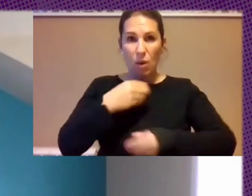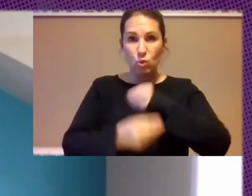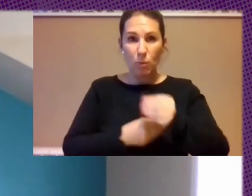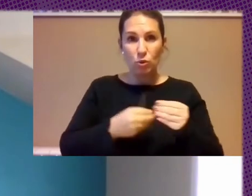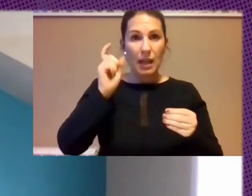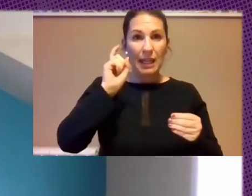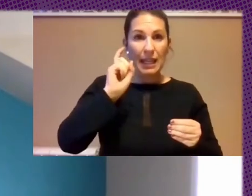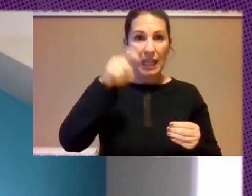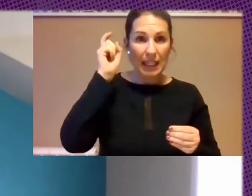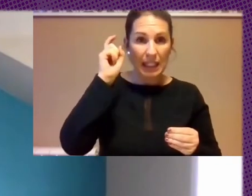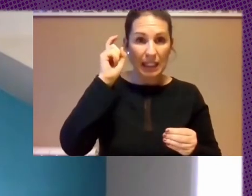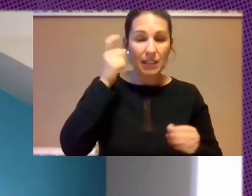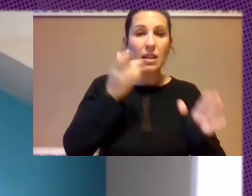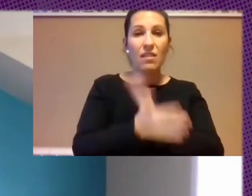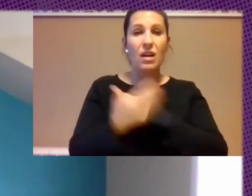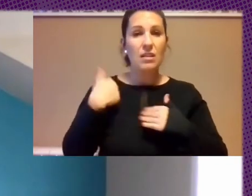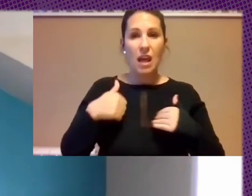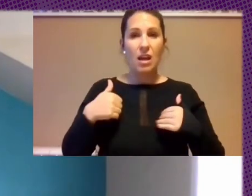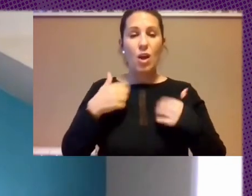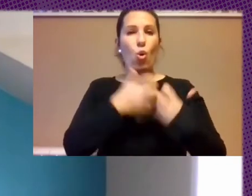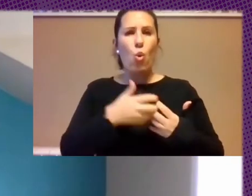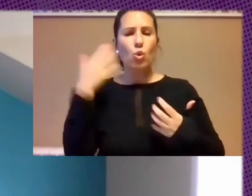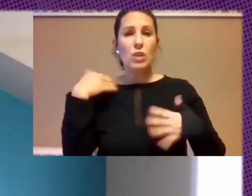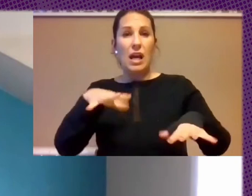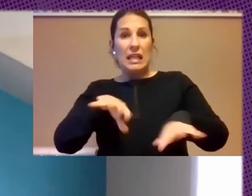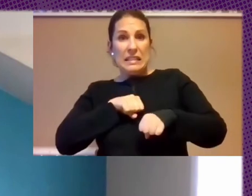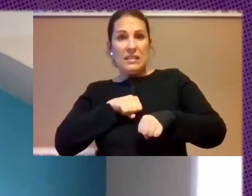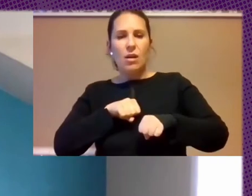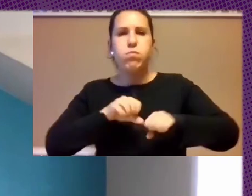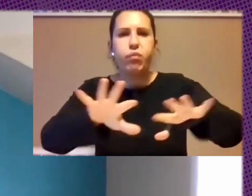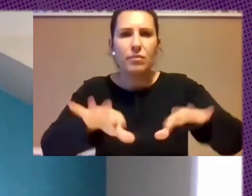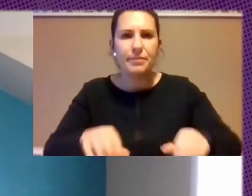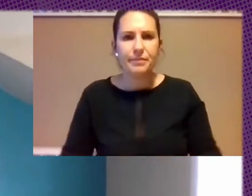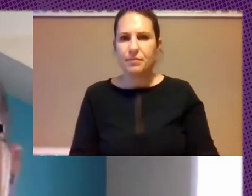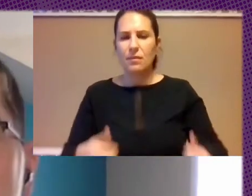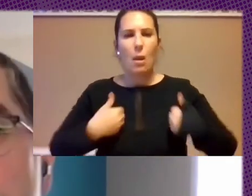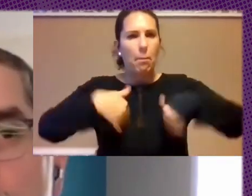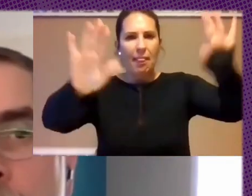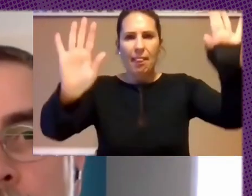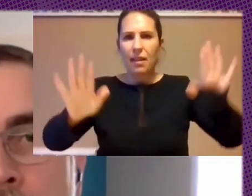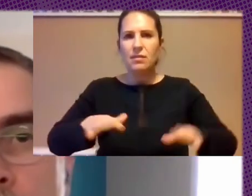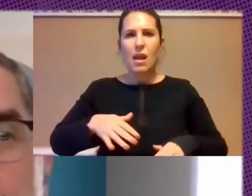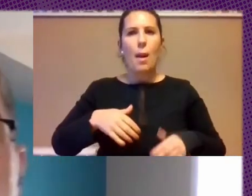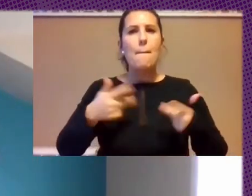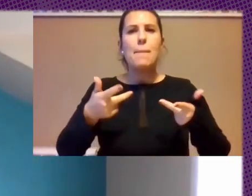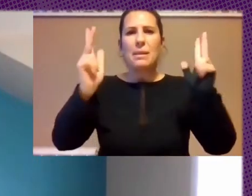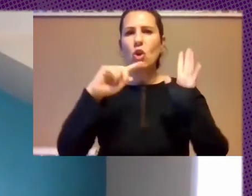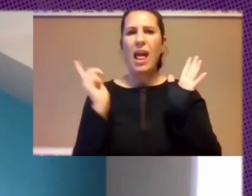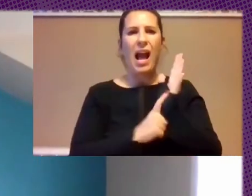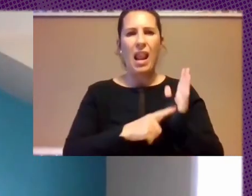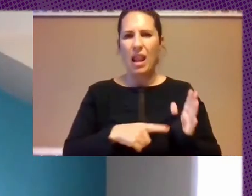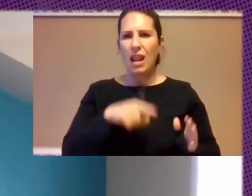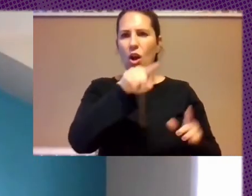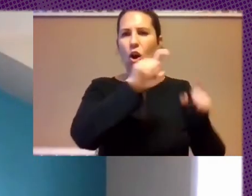Perdimos Esa Lucha De Una Manera Igualmente Rápida Porque Le Dimos Permiso Legalmente A